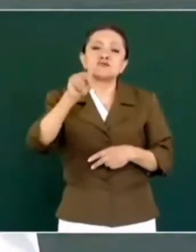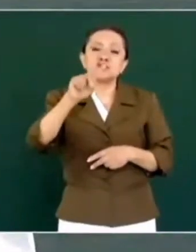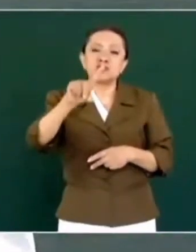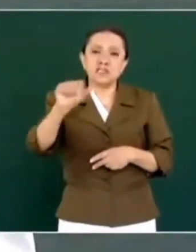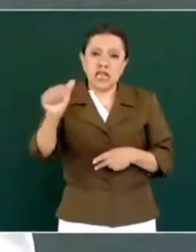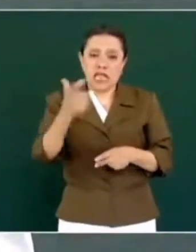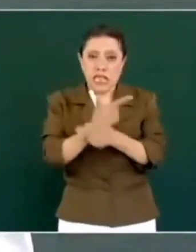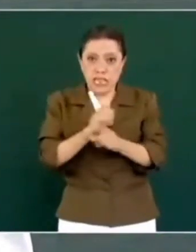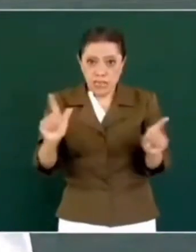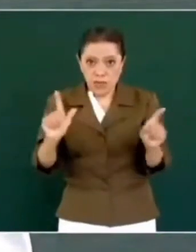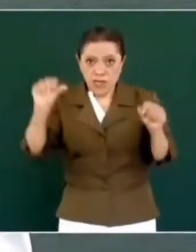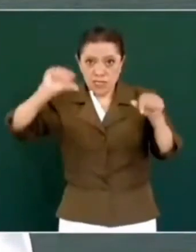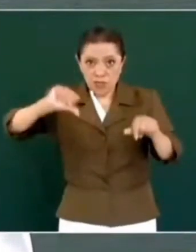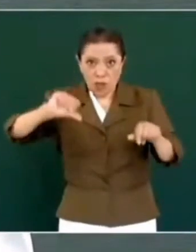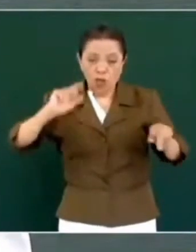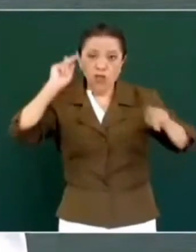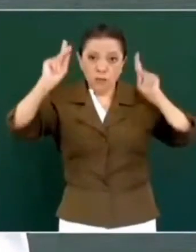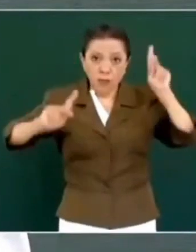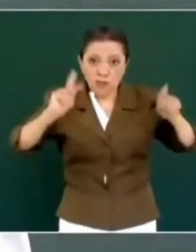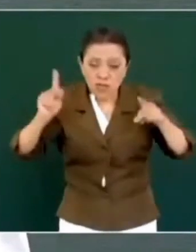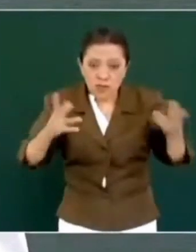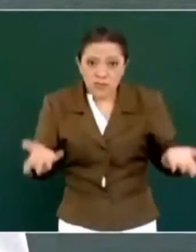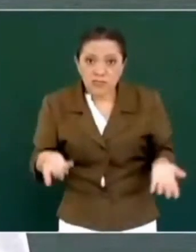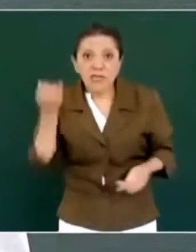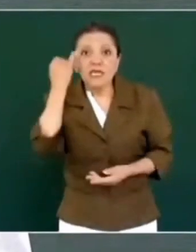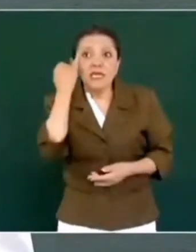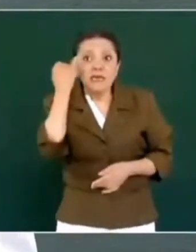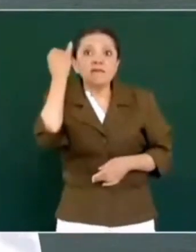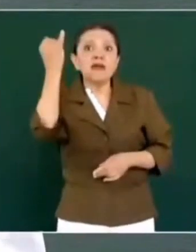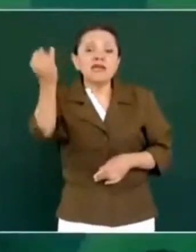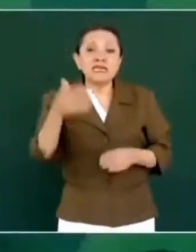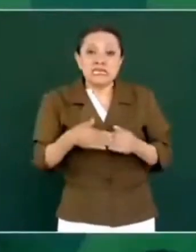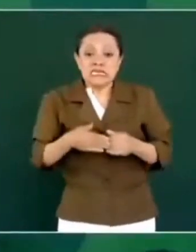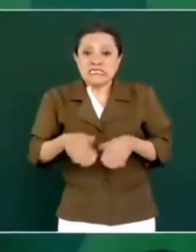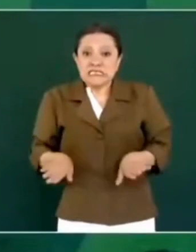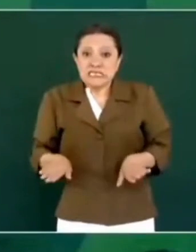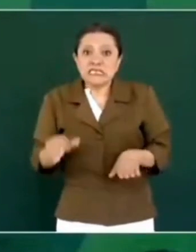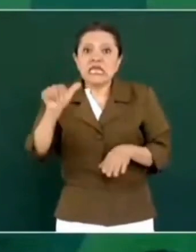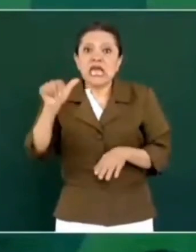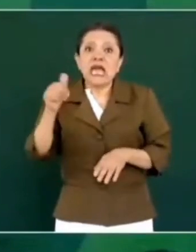Vamos hoy. Imagínense, sin Ayutla de los Libres.